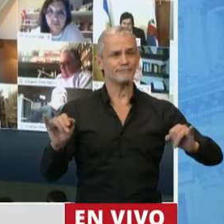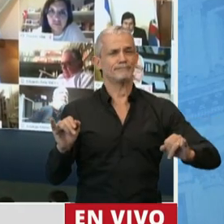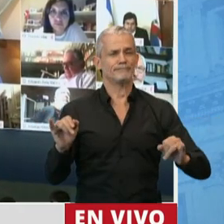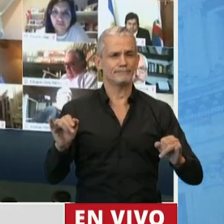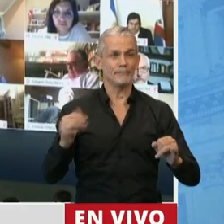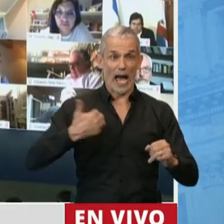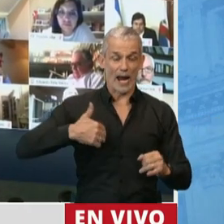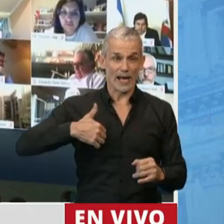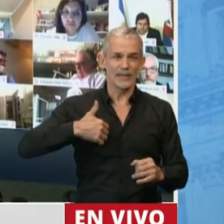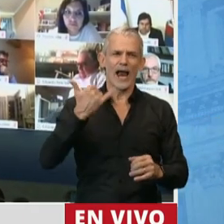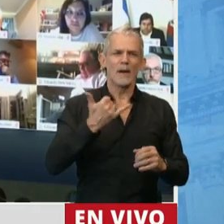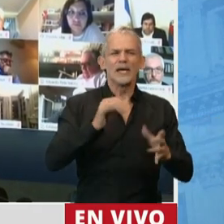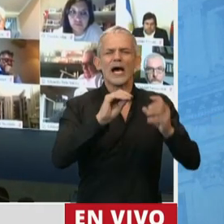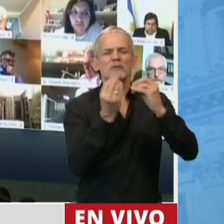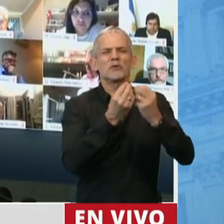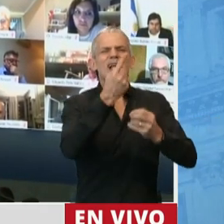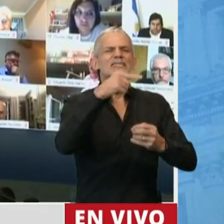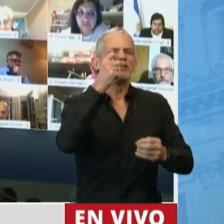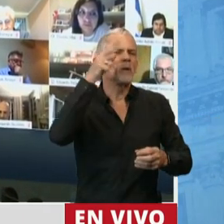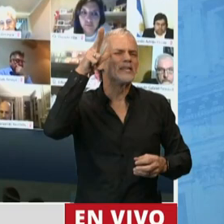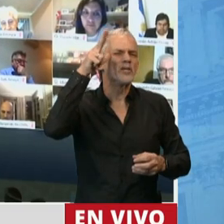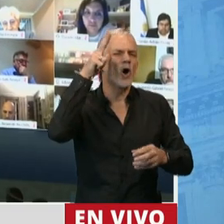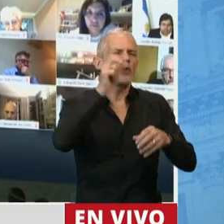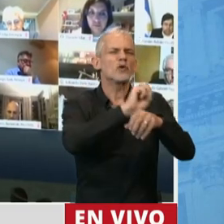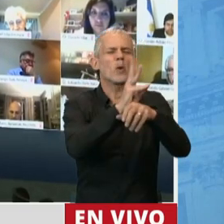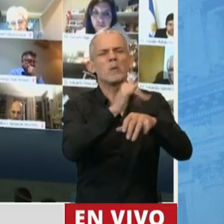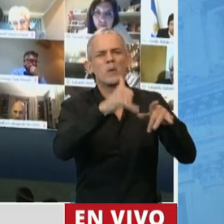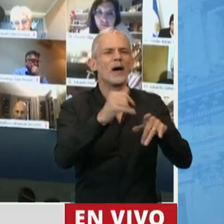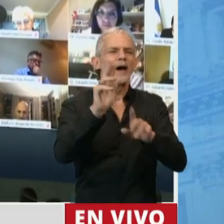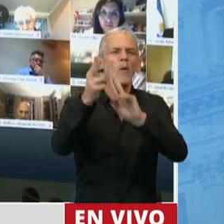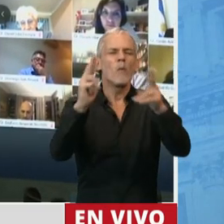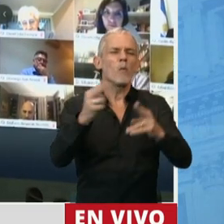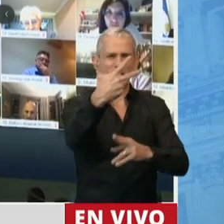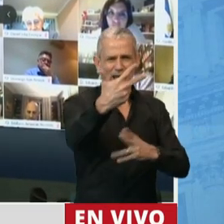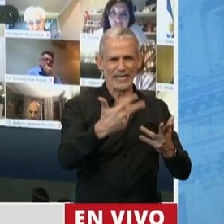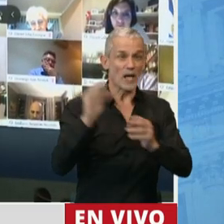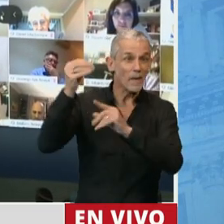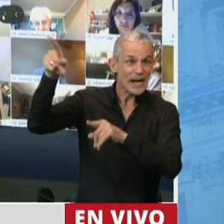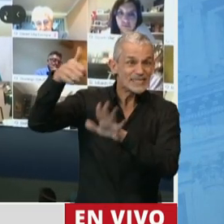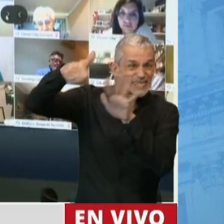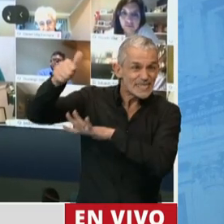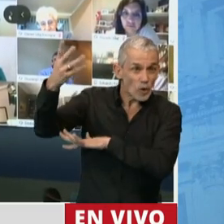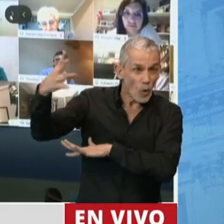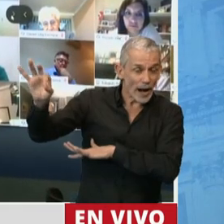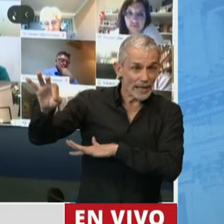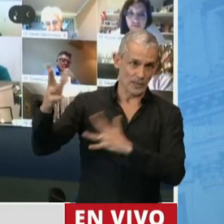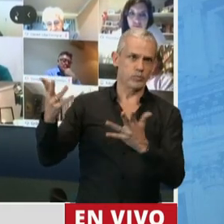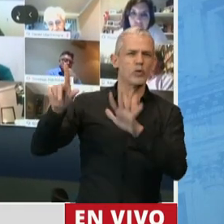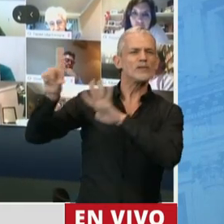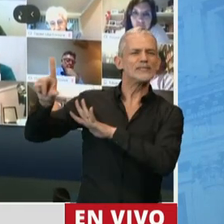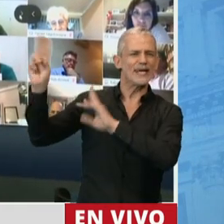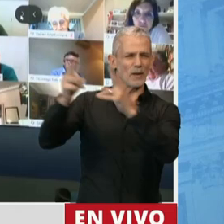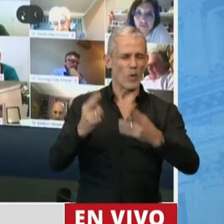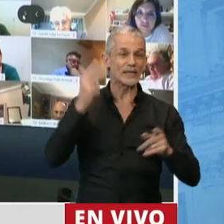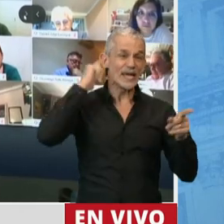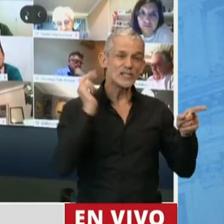la Argentina tenía 128 casos y 3 muertes, Brasil 640 casos, 7 muertes,